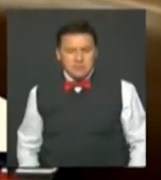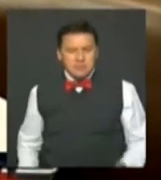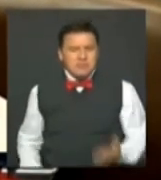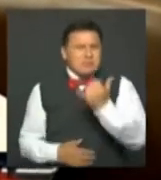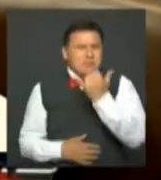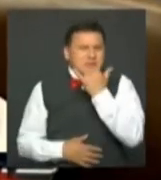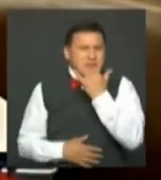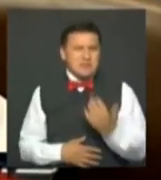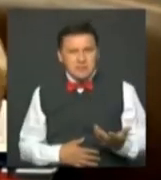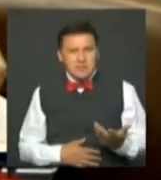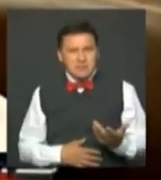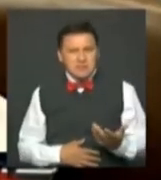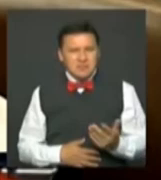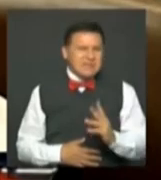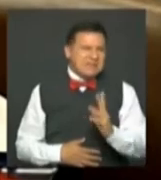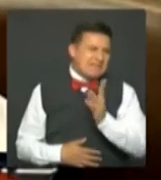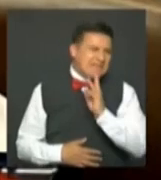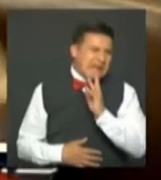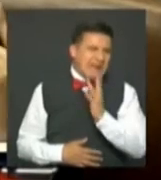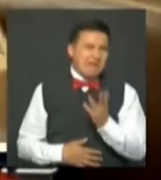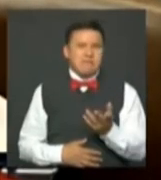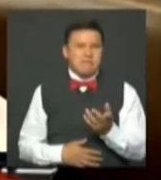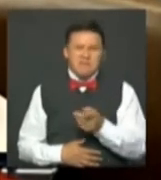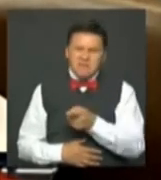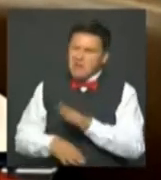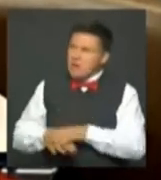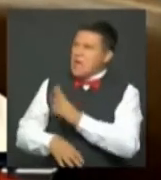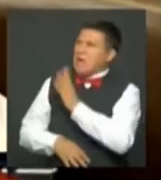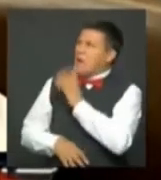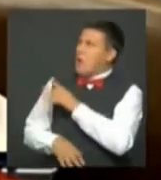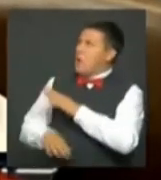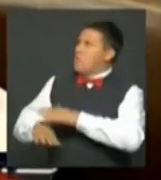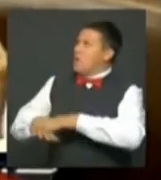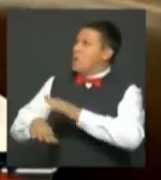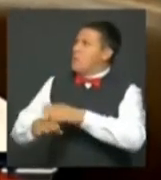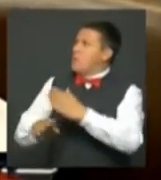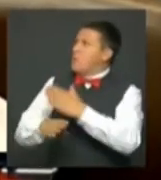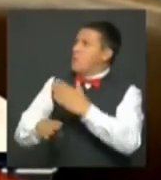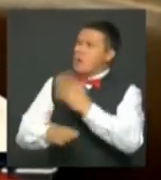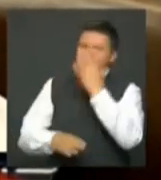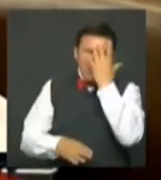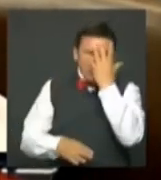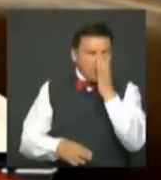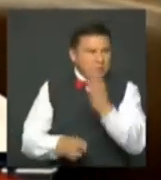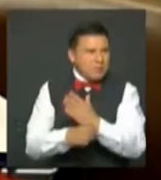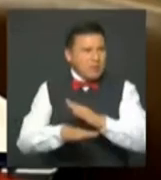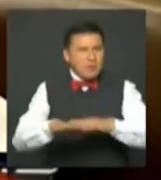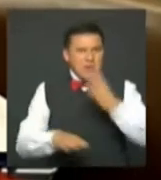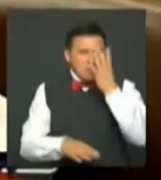lo que pasó, quiénes estuvieron detrás, cuáles fueron las acciones que se cometieron y por qué se cometieron,